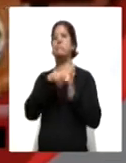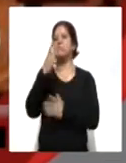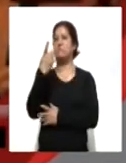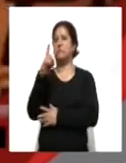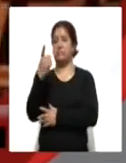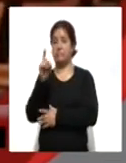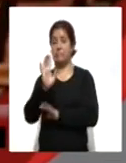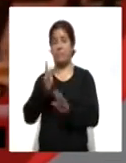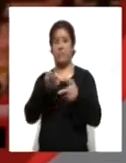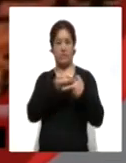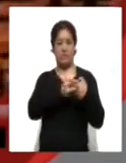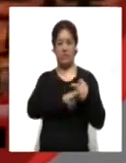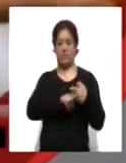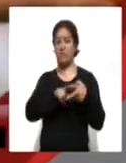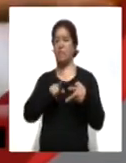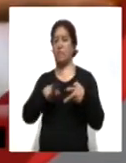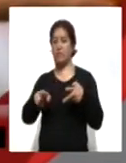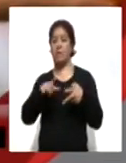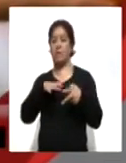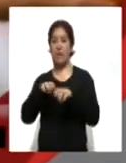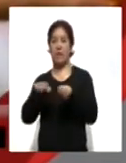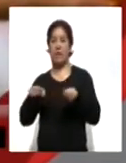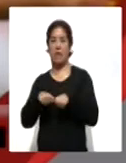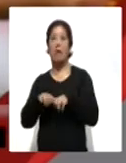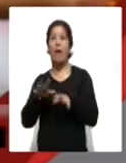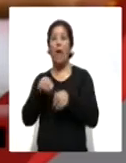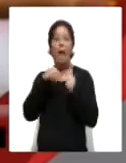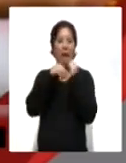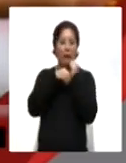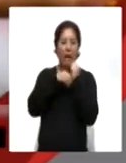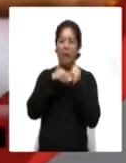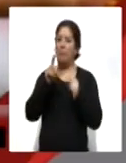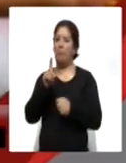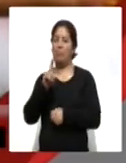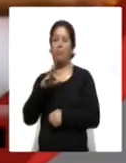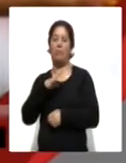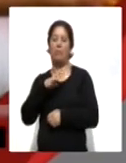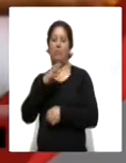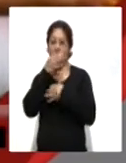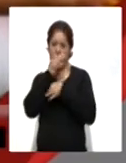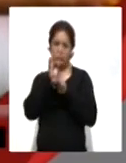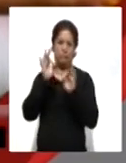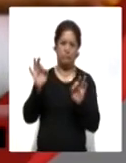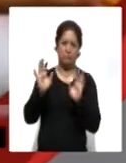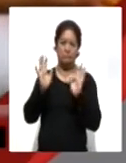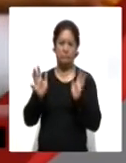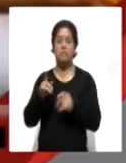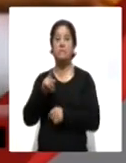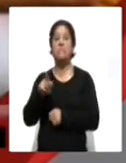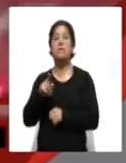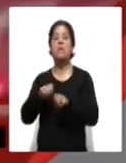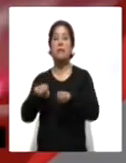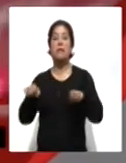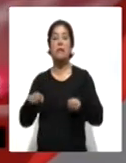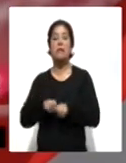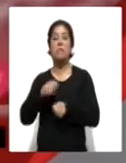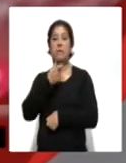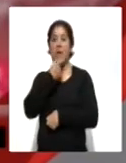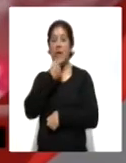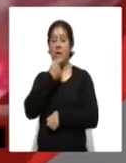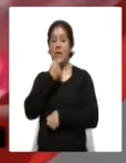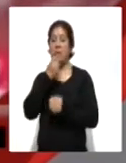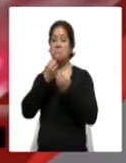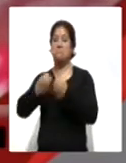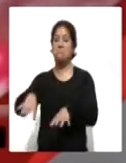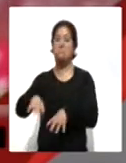por comenzado el año con un empate, ya no es un secreto que existe un antes y un después en el Wolverhampton tras perder a Raúl